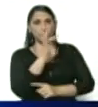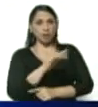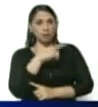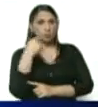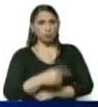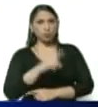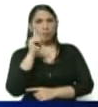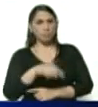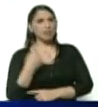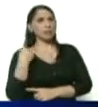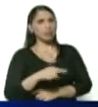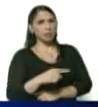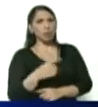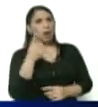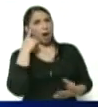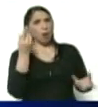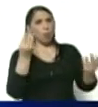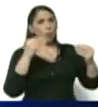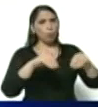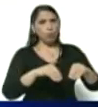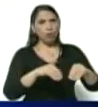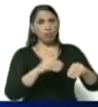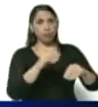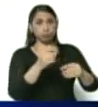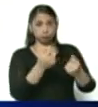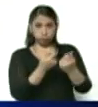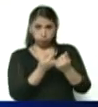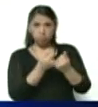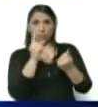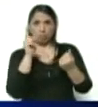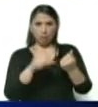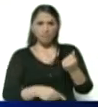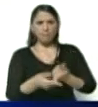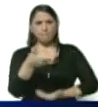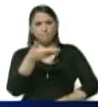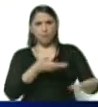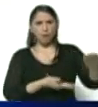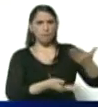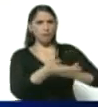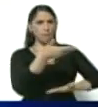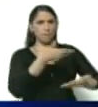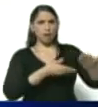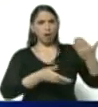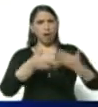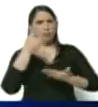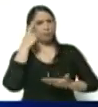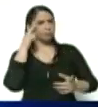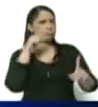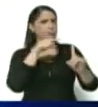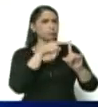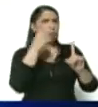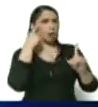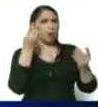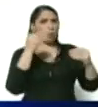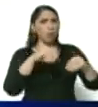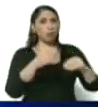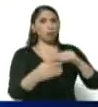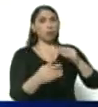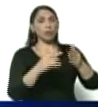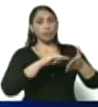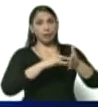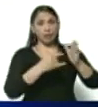además de este convenio económico, también hemos tenido intercambios en punto de vista de la cooperación técnica